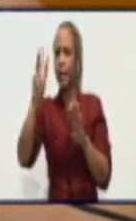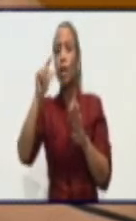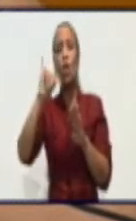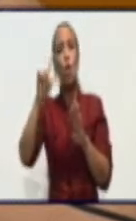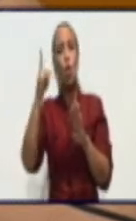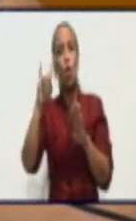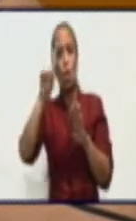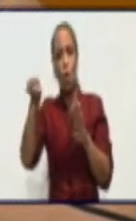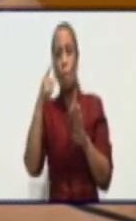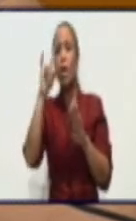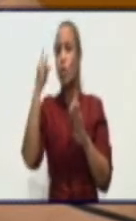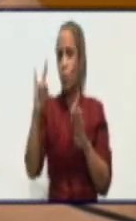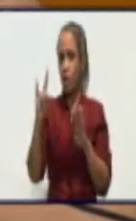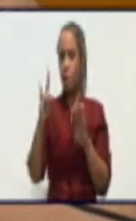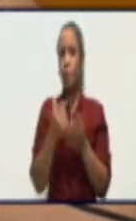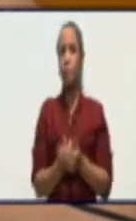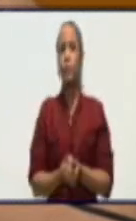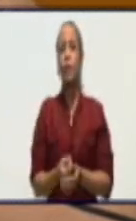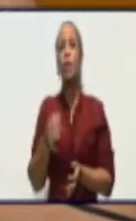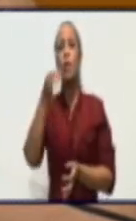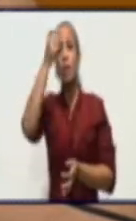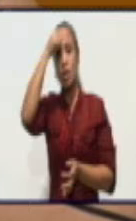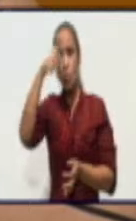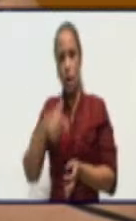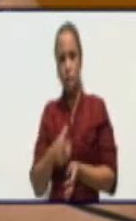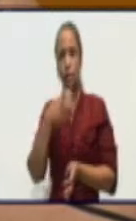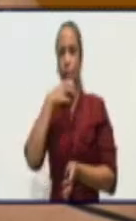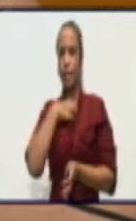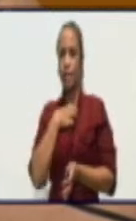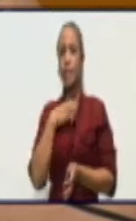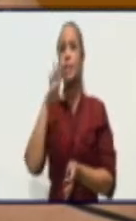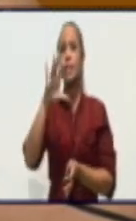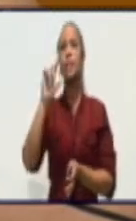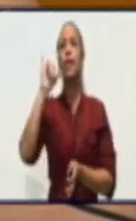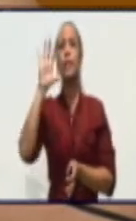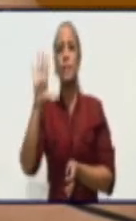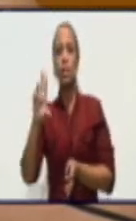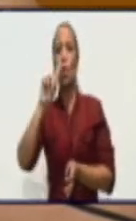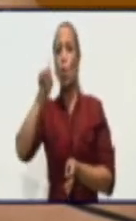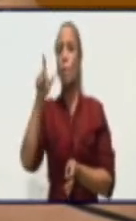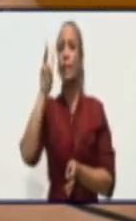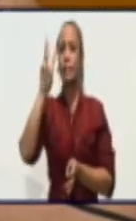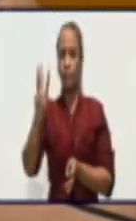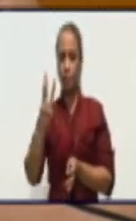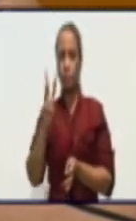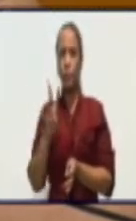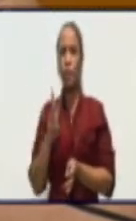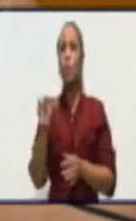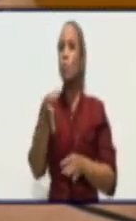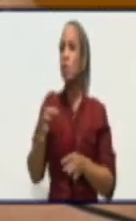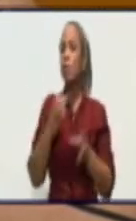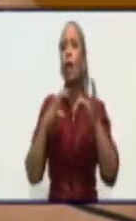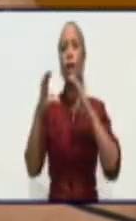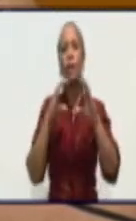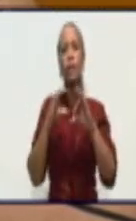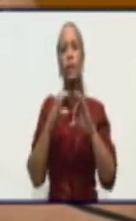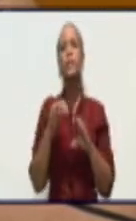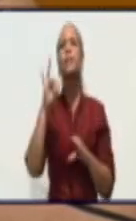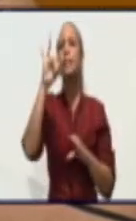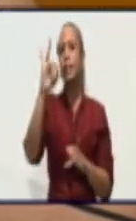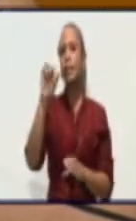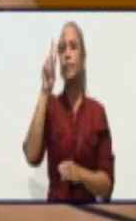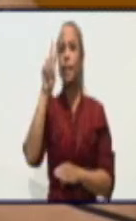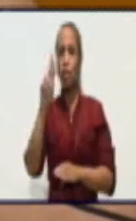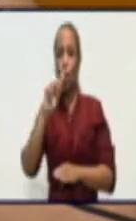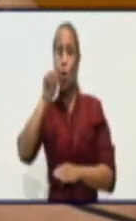El municipio de Jiguanín tiene una tasa de 75,3. El municipio de Cautocristo tiene una tasa de 72